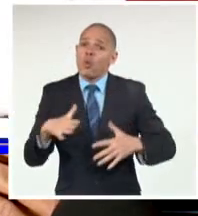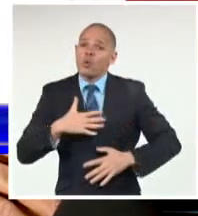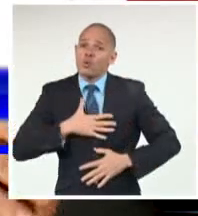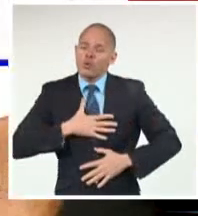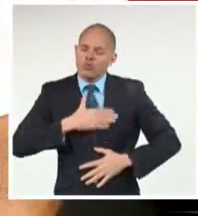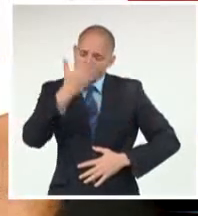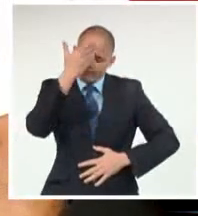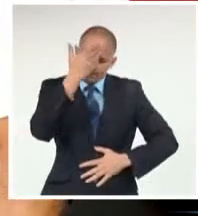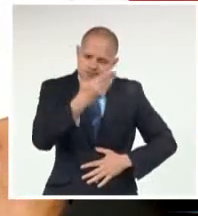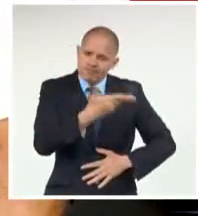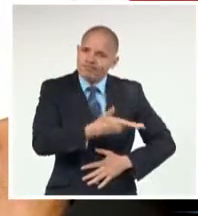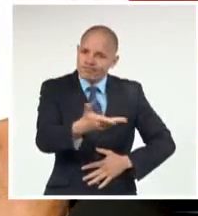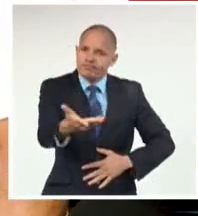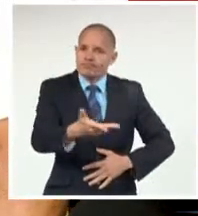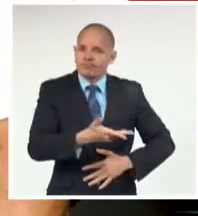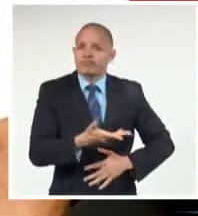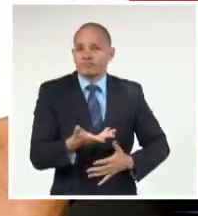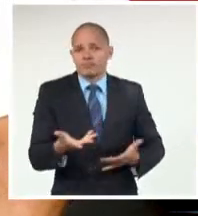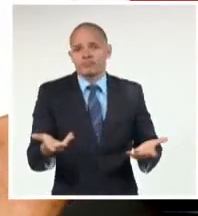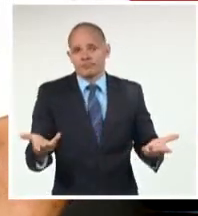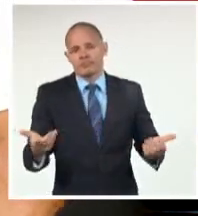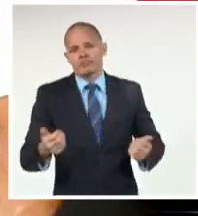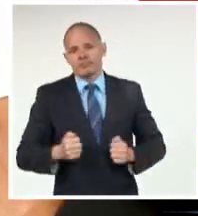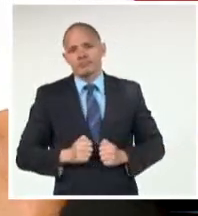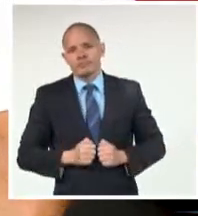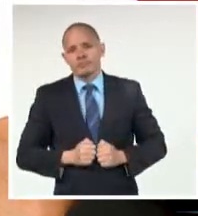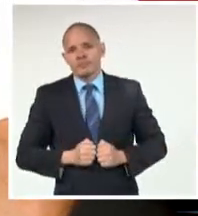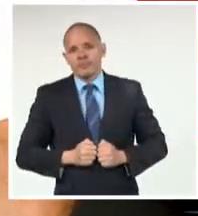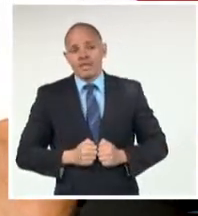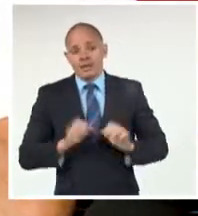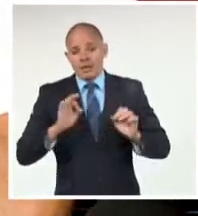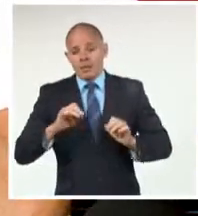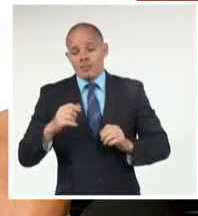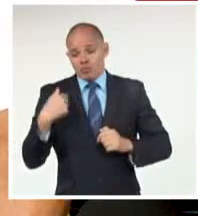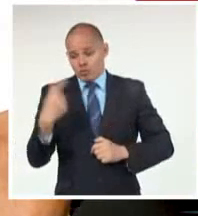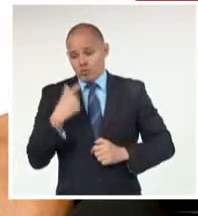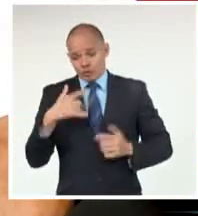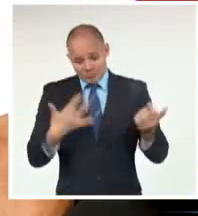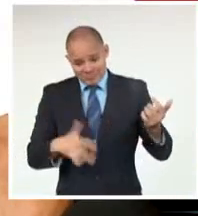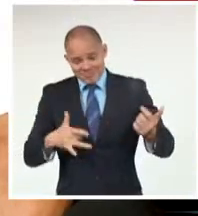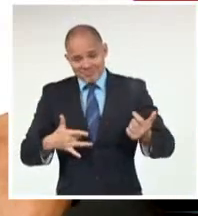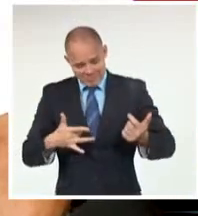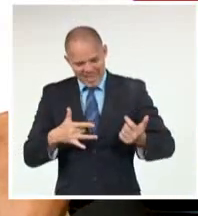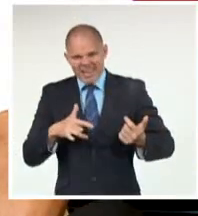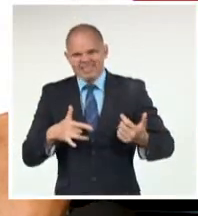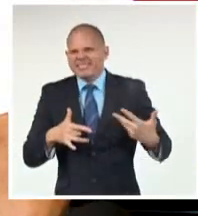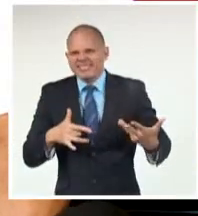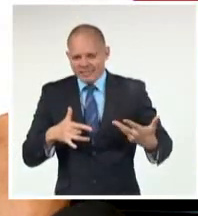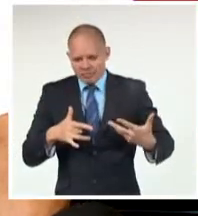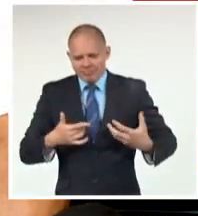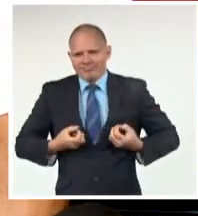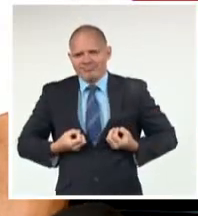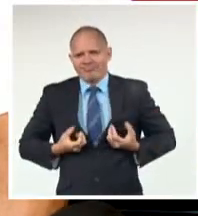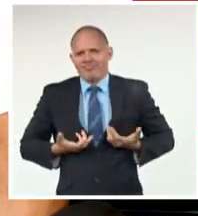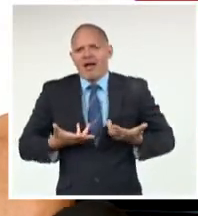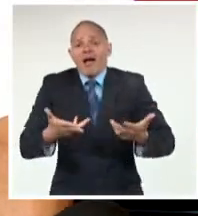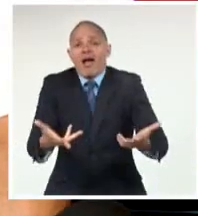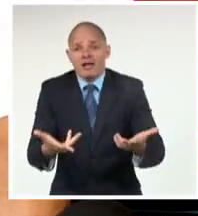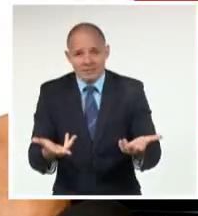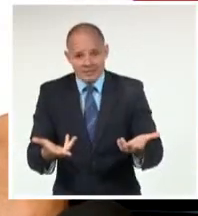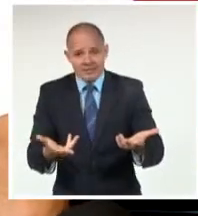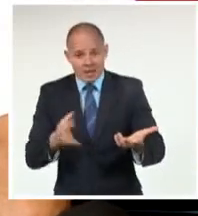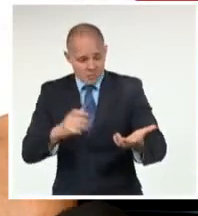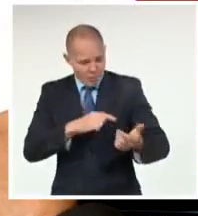el arte Que entregamos A los demás En el pedacito De De